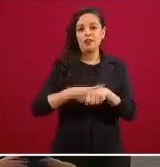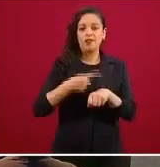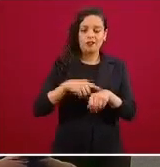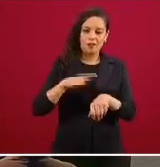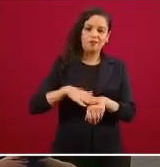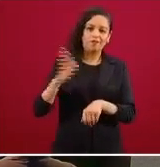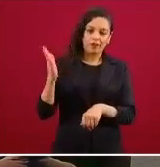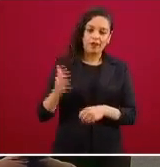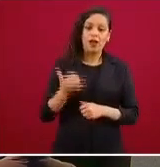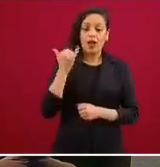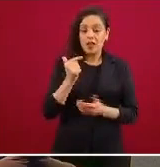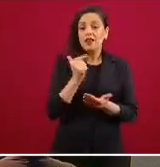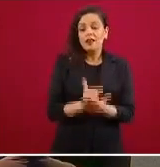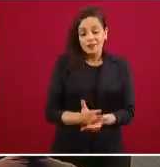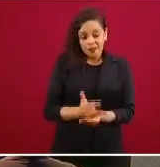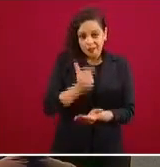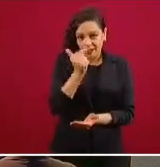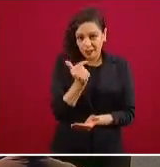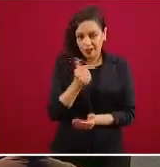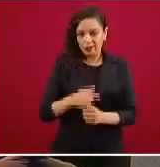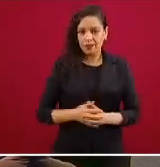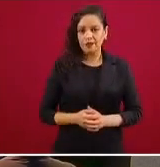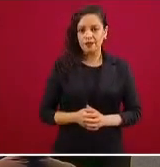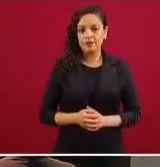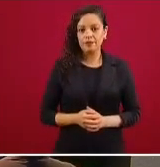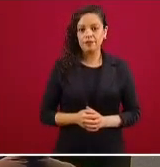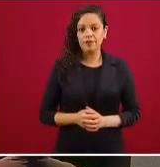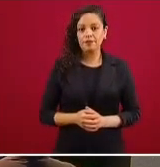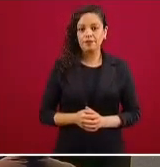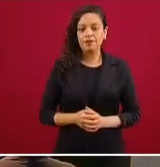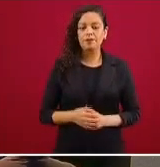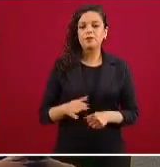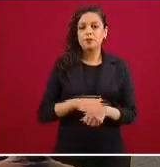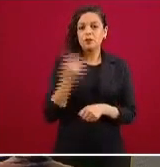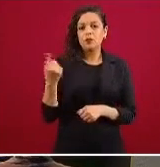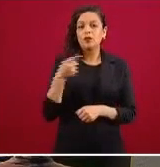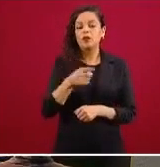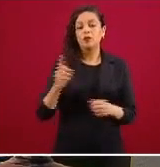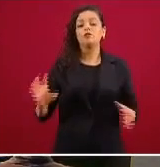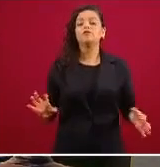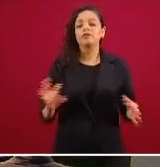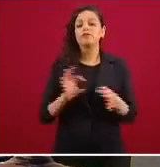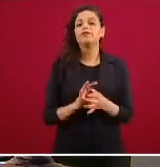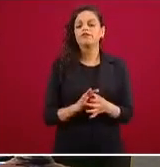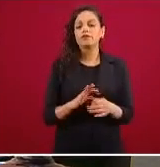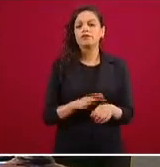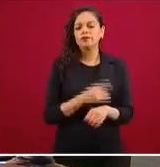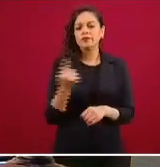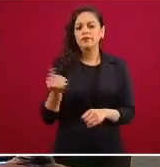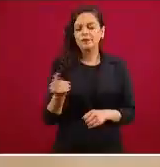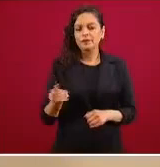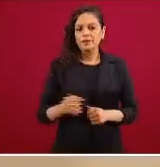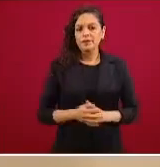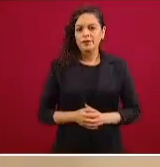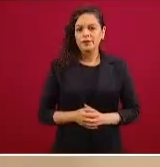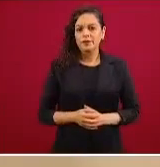grave y esto está claramente relacionado con la enorme la enorme